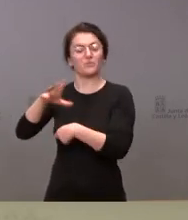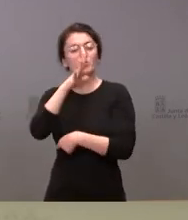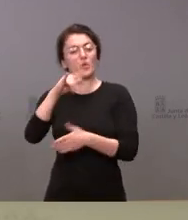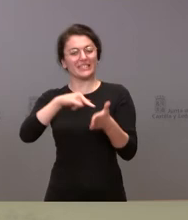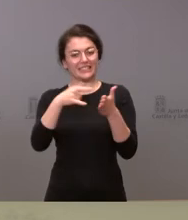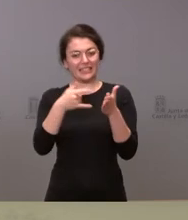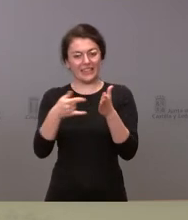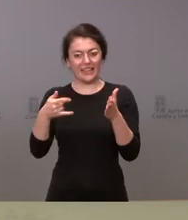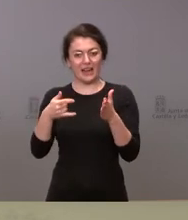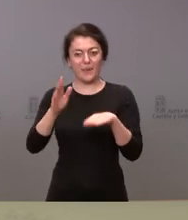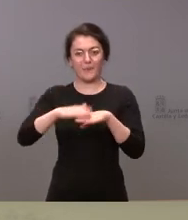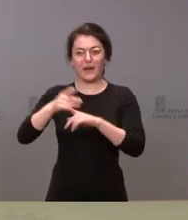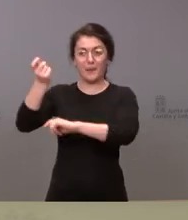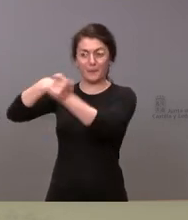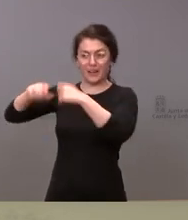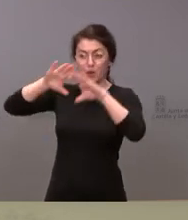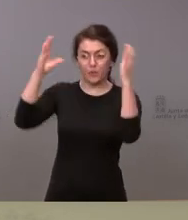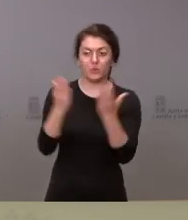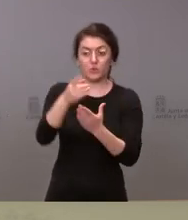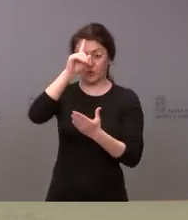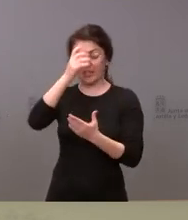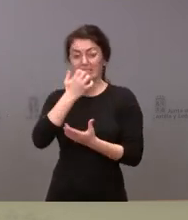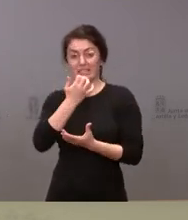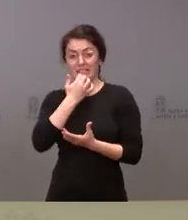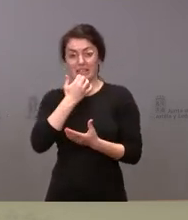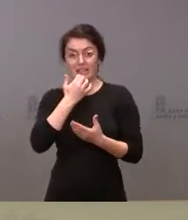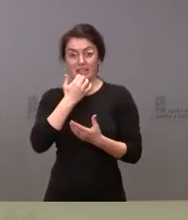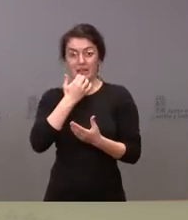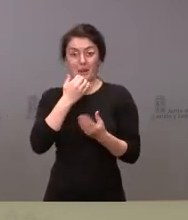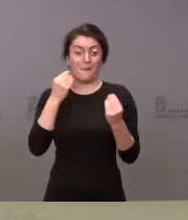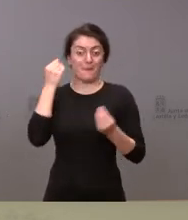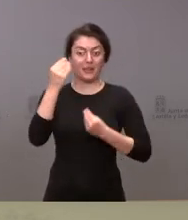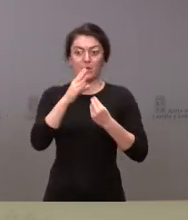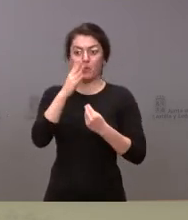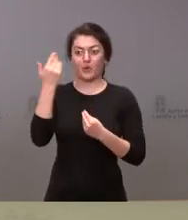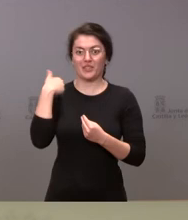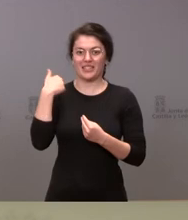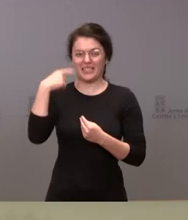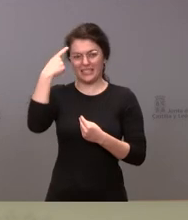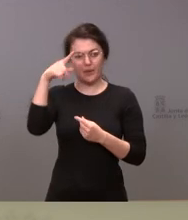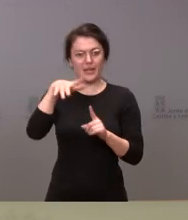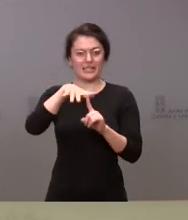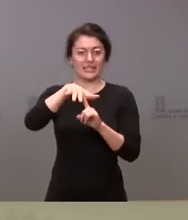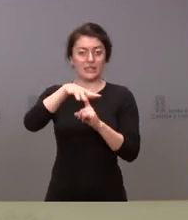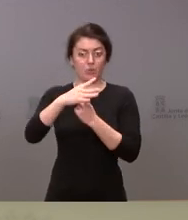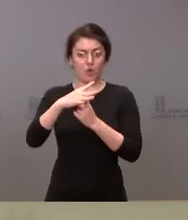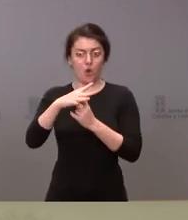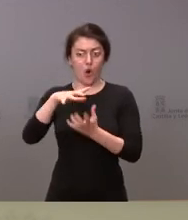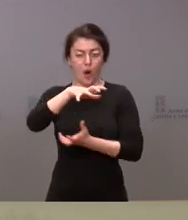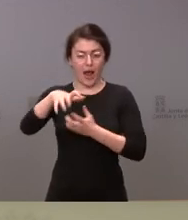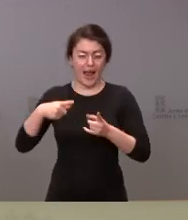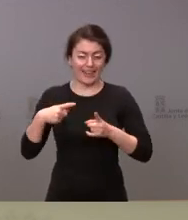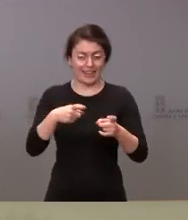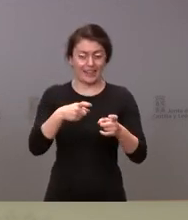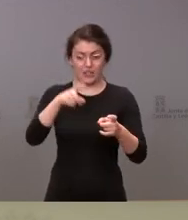Castilla y León no sé si se plantean dada la situación que abre el conflicto bélico girar las exportaciones